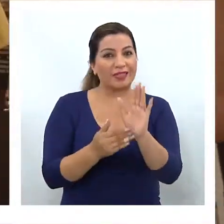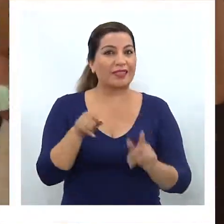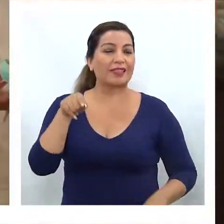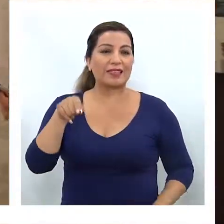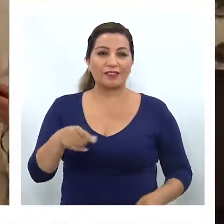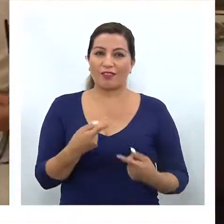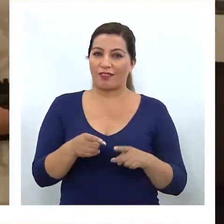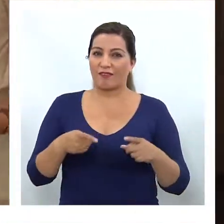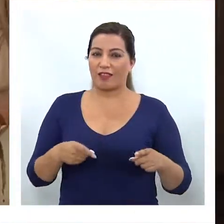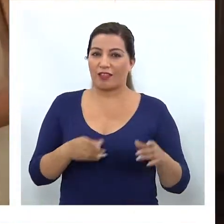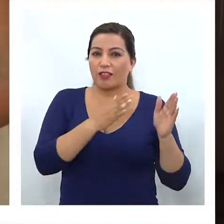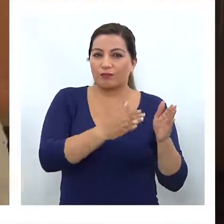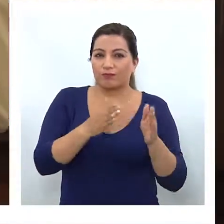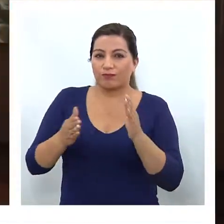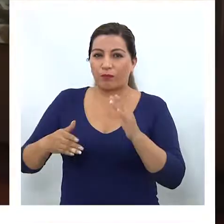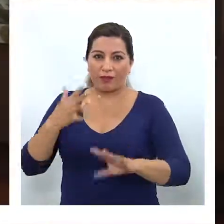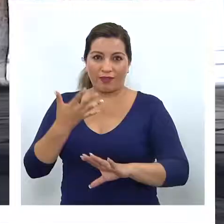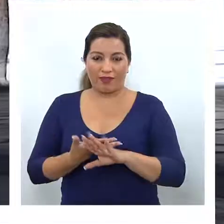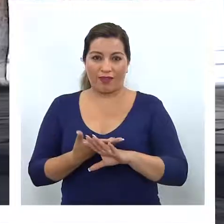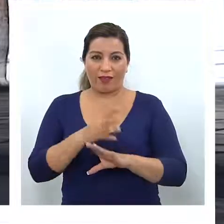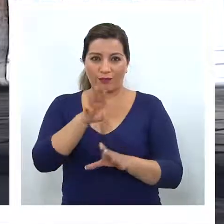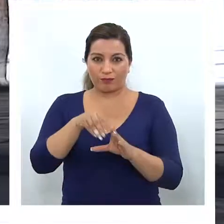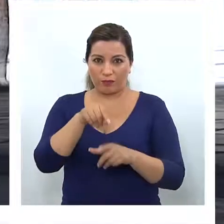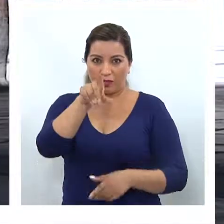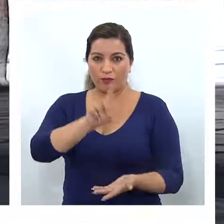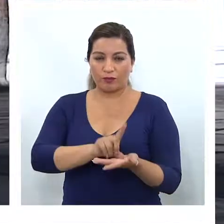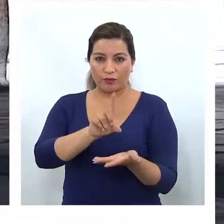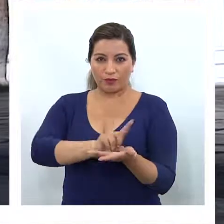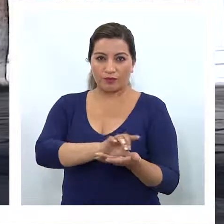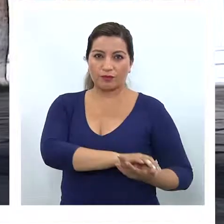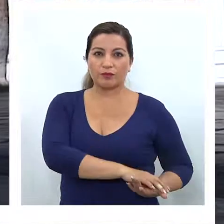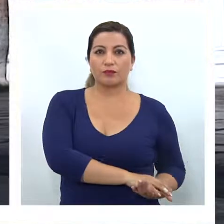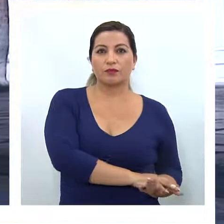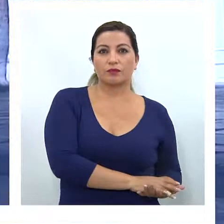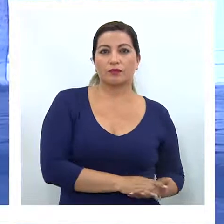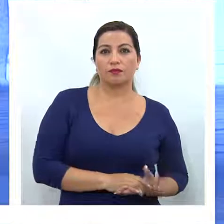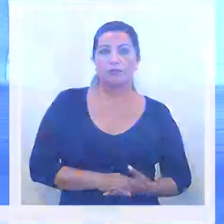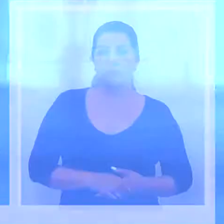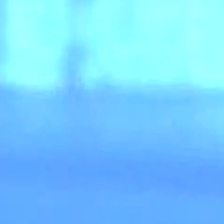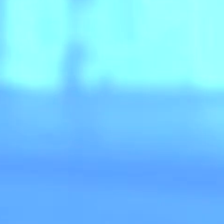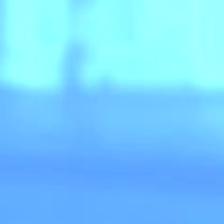de exhibición, y que serán parte de las distintas colecciones que se encuentran en el recinto.